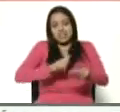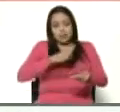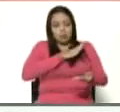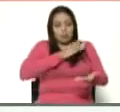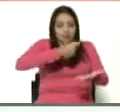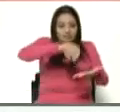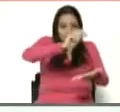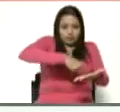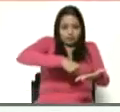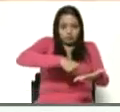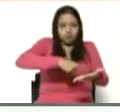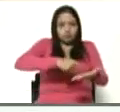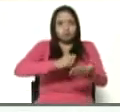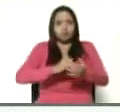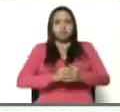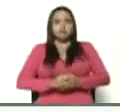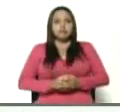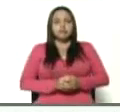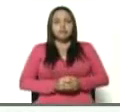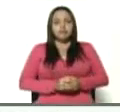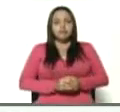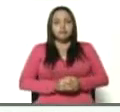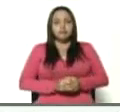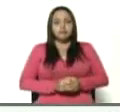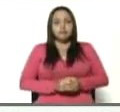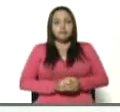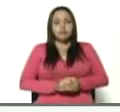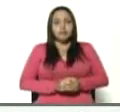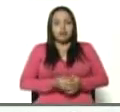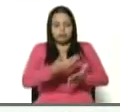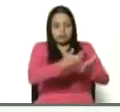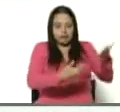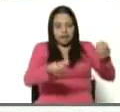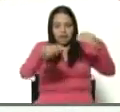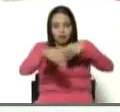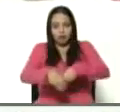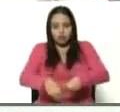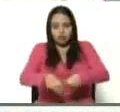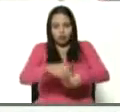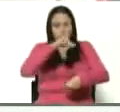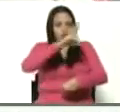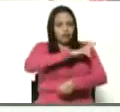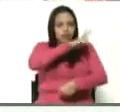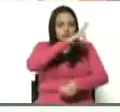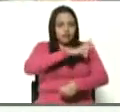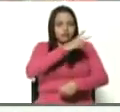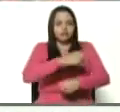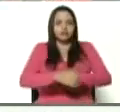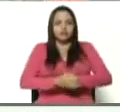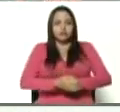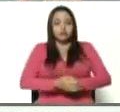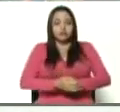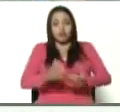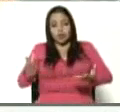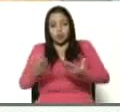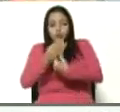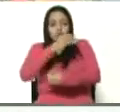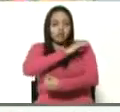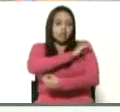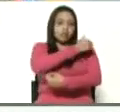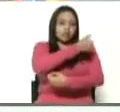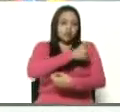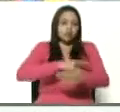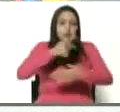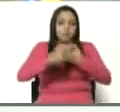en el acuerdo oficial con el director ejecutivo